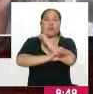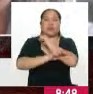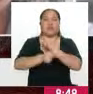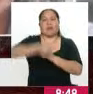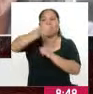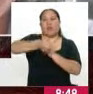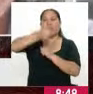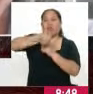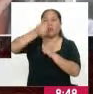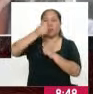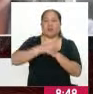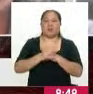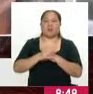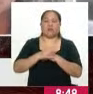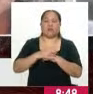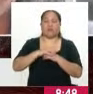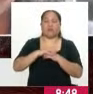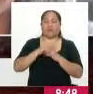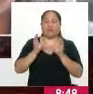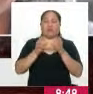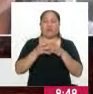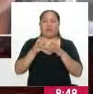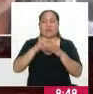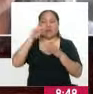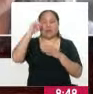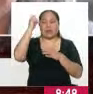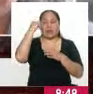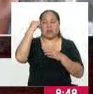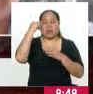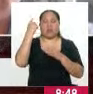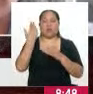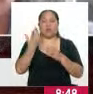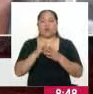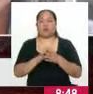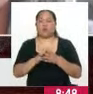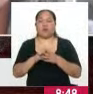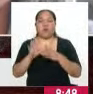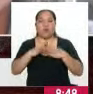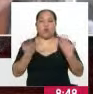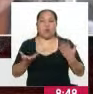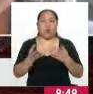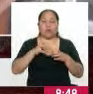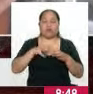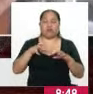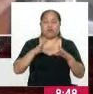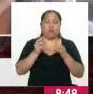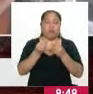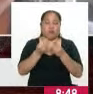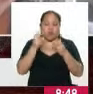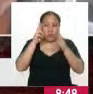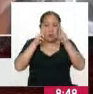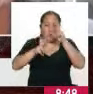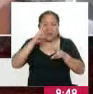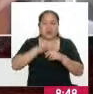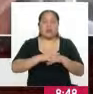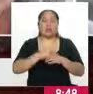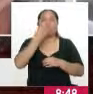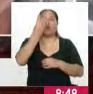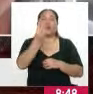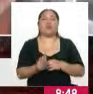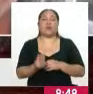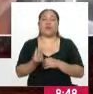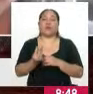autoridades, partidos políticos que no tienen despliegue, autoridades con cuestionamientos y también con escasa